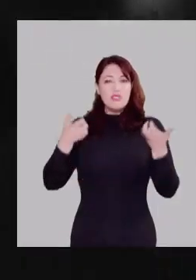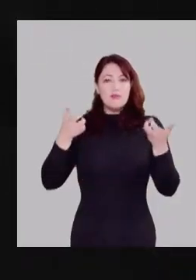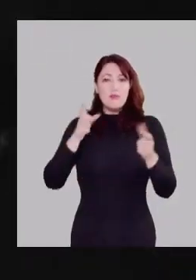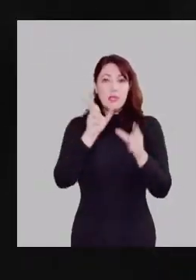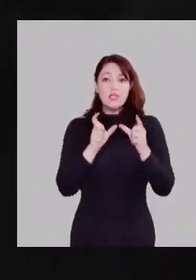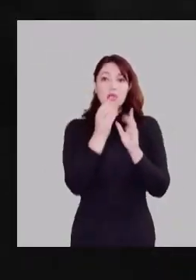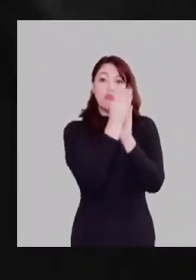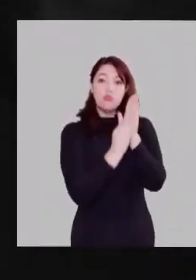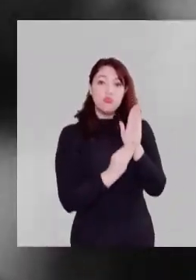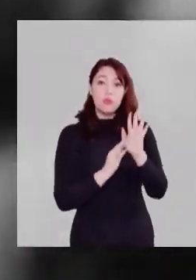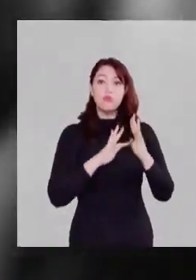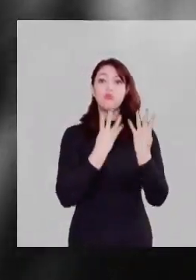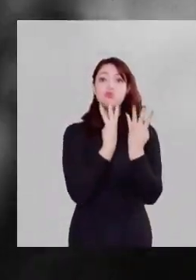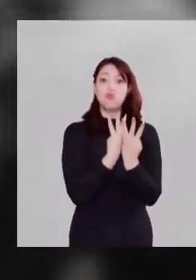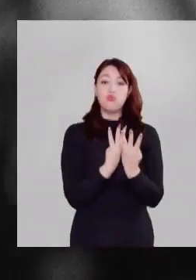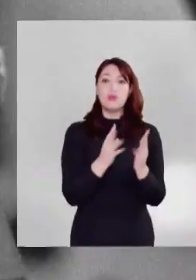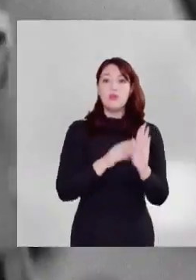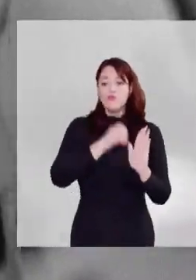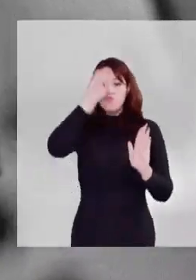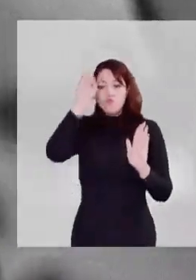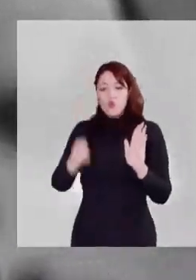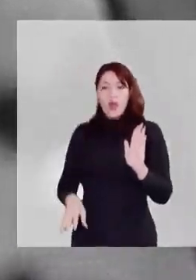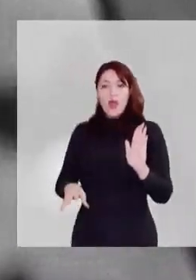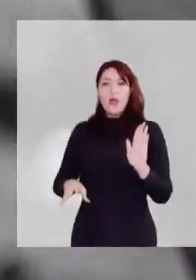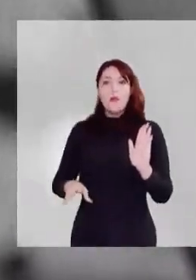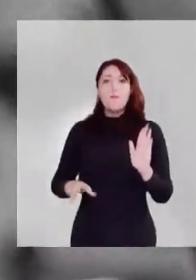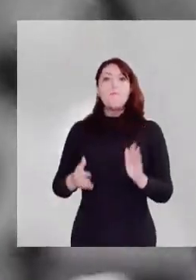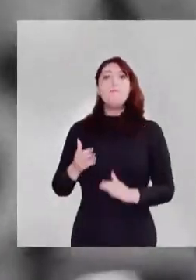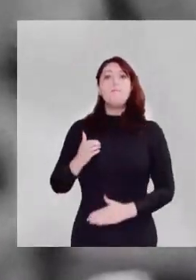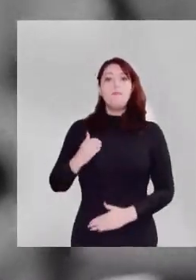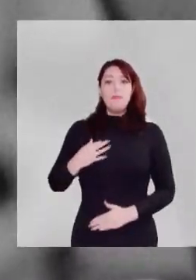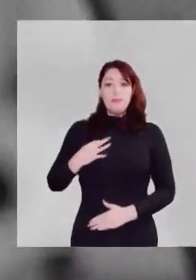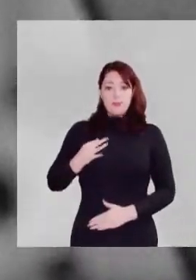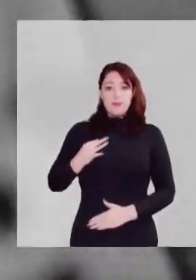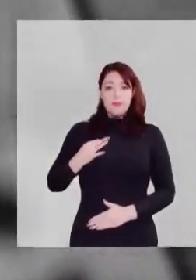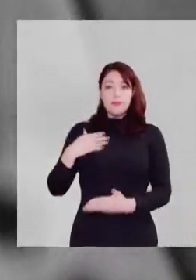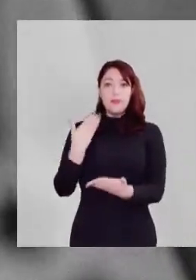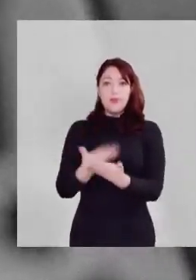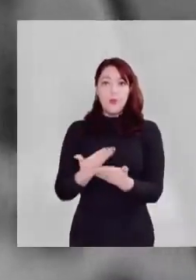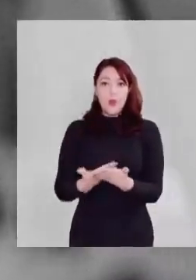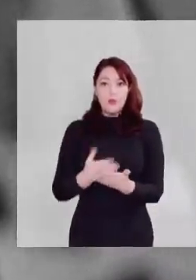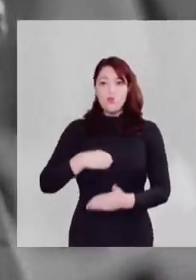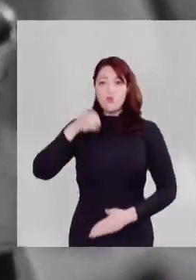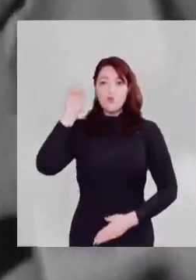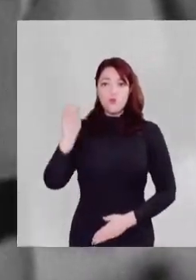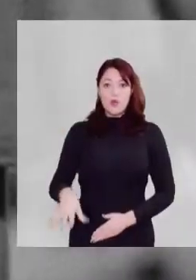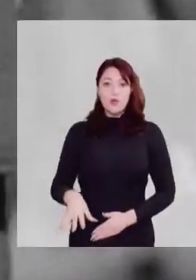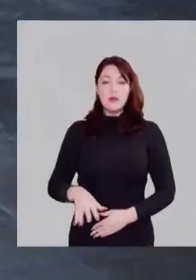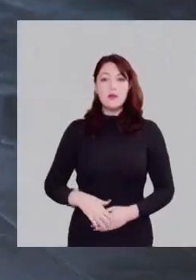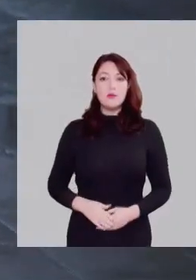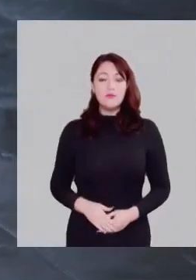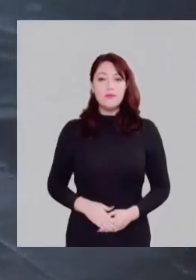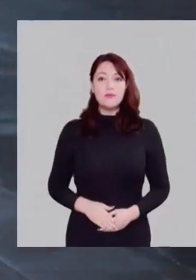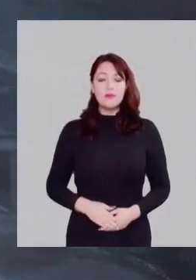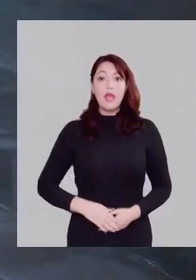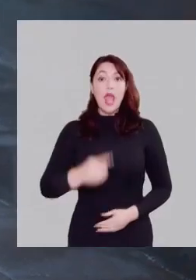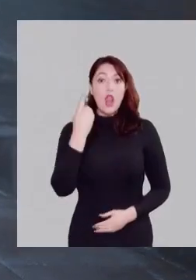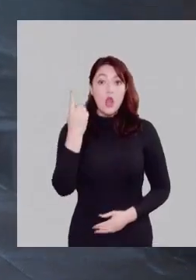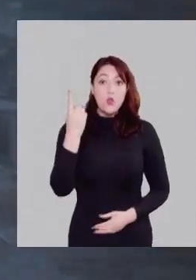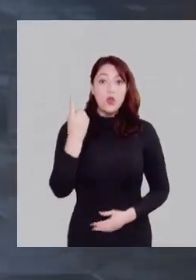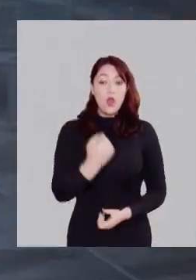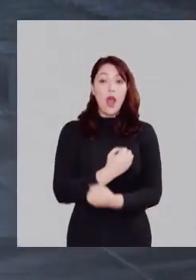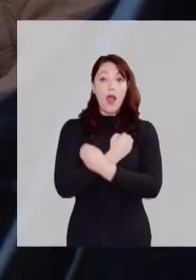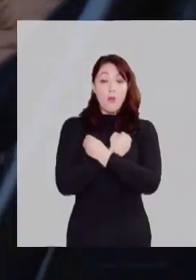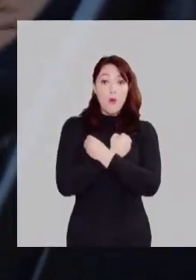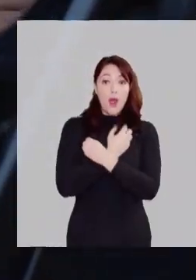Los convencionarios tiraron a la basura todas las propuestas que habían de la ciudadanía. El único tipo